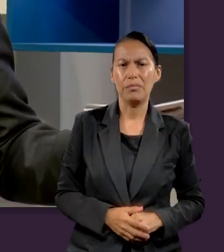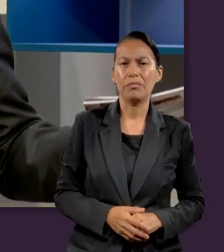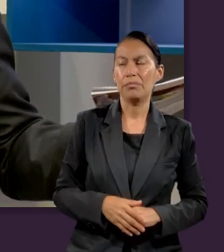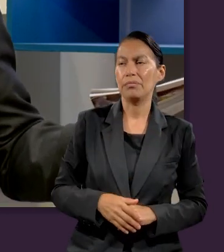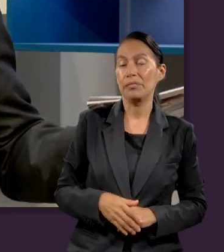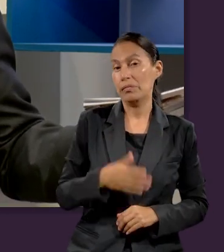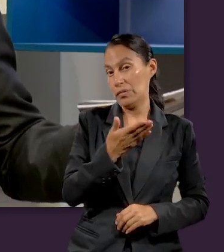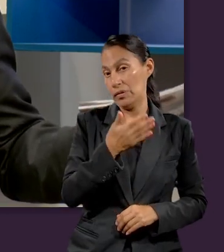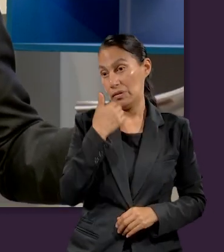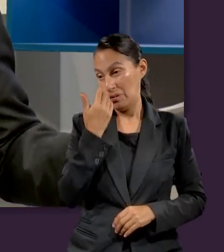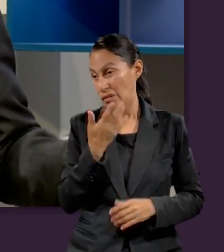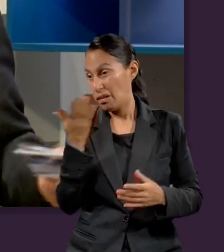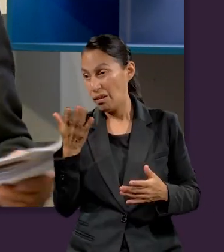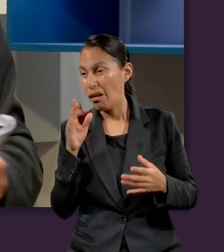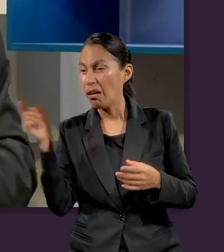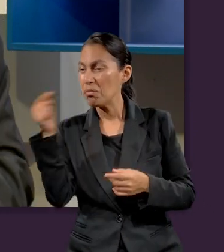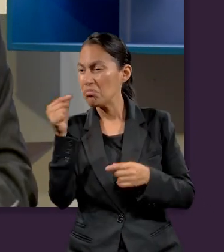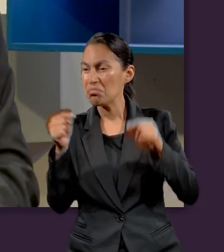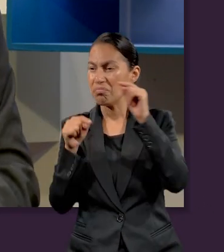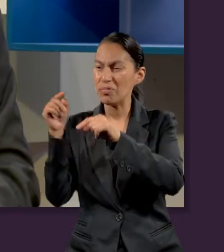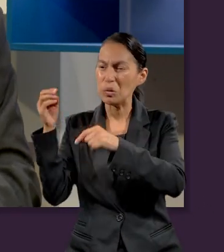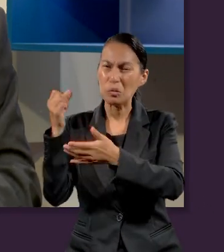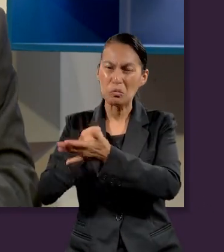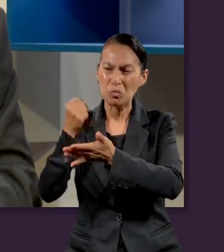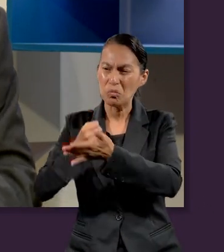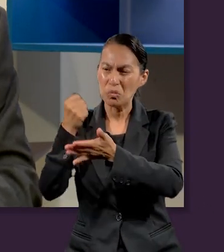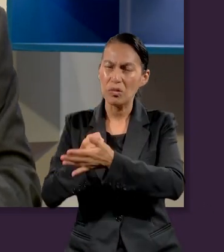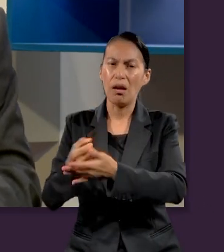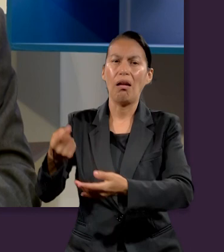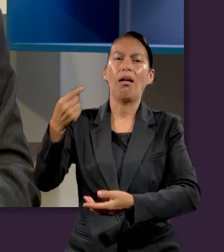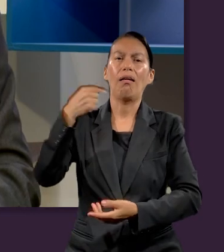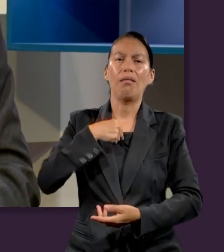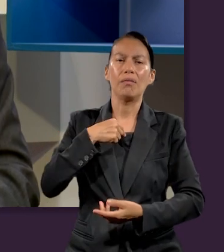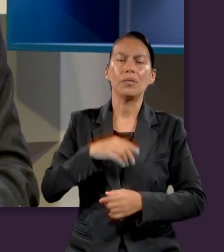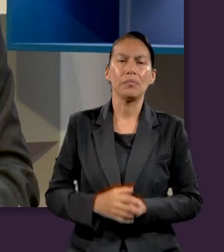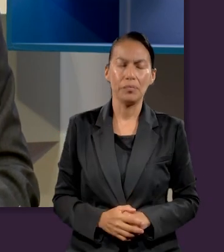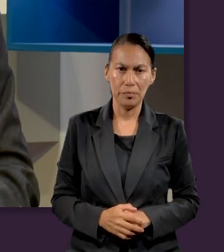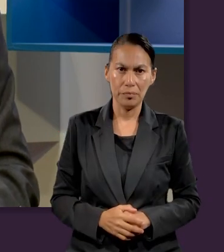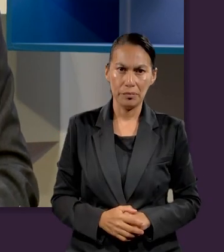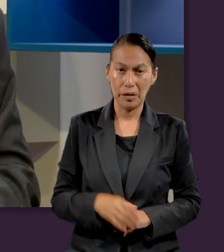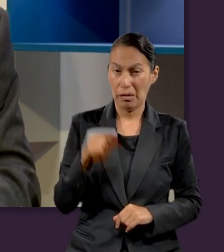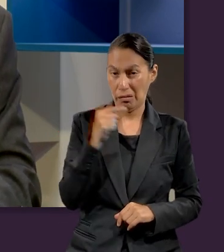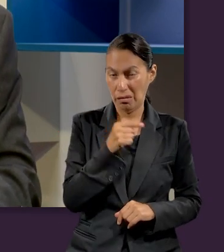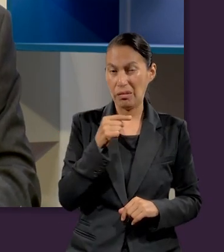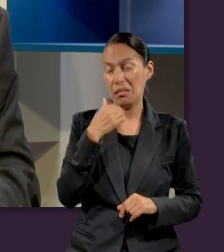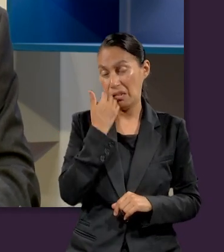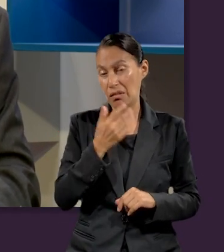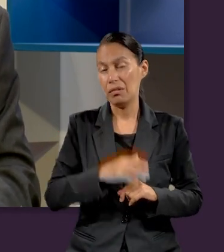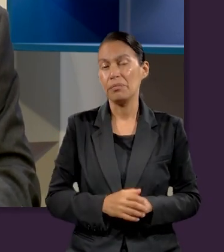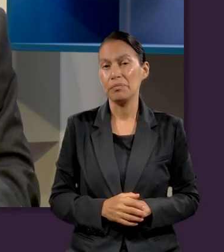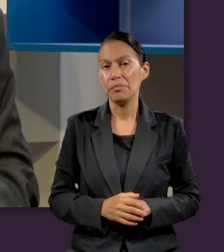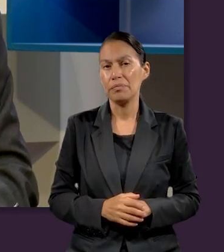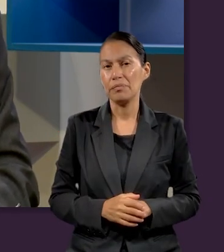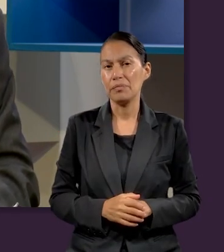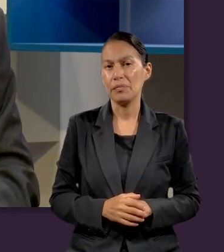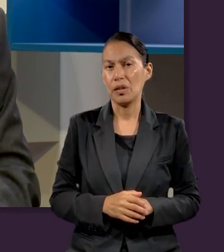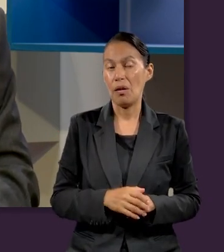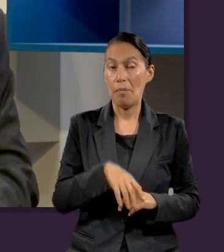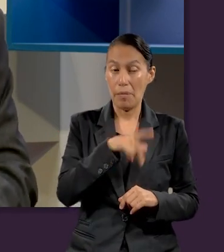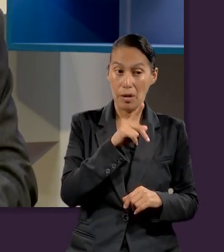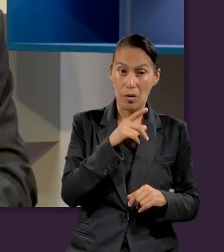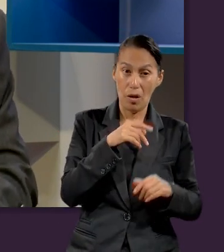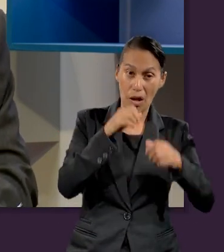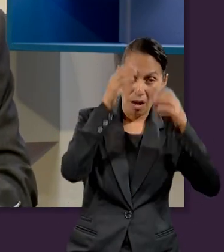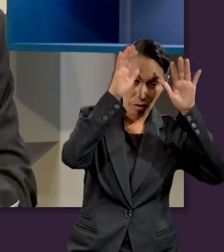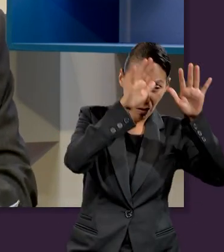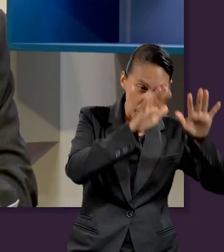manera pues muy, muy directa, la adoración a Simín, la adoración que le pertenece solo